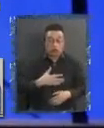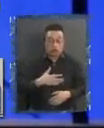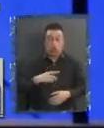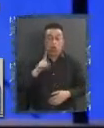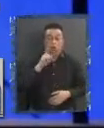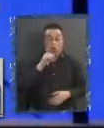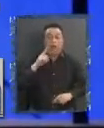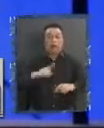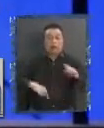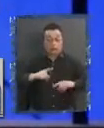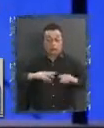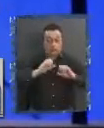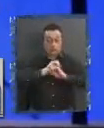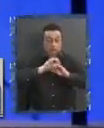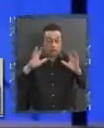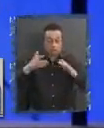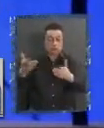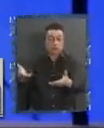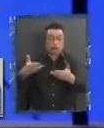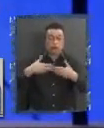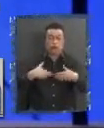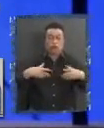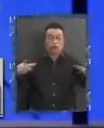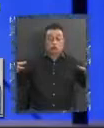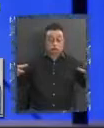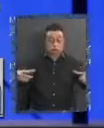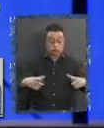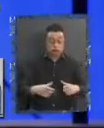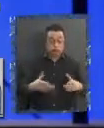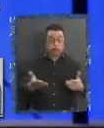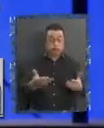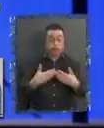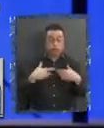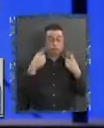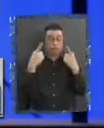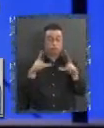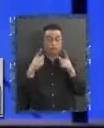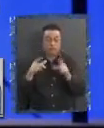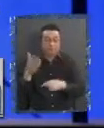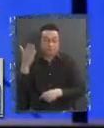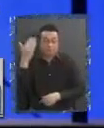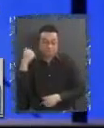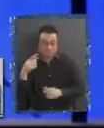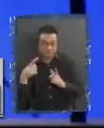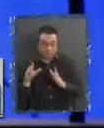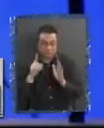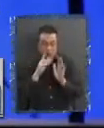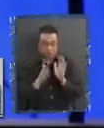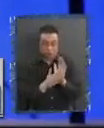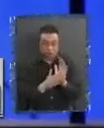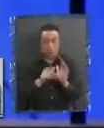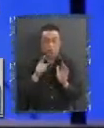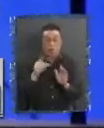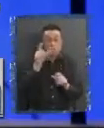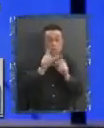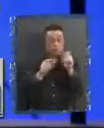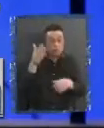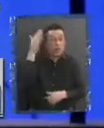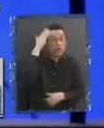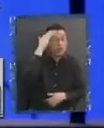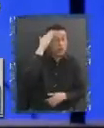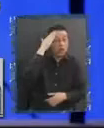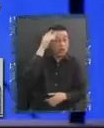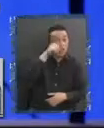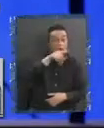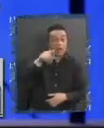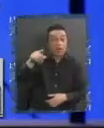definida a través de la reducción de tierra que son los títulos de Berset. Entonces, pero la gente tiene en su memoria su